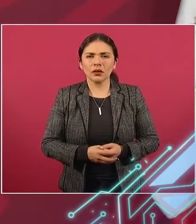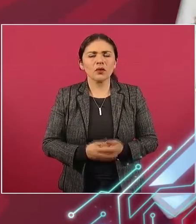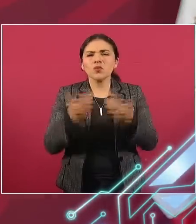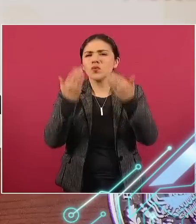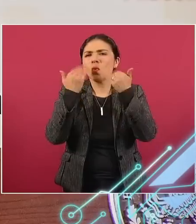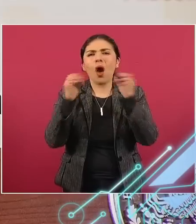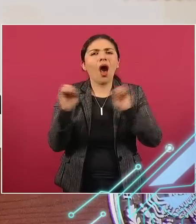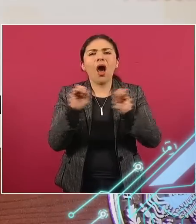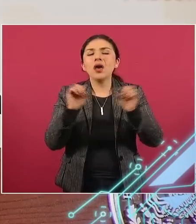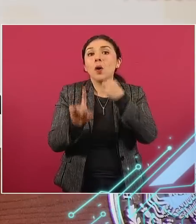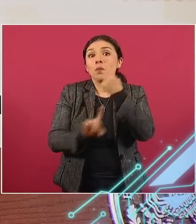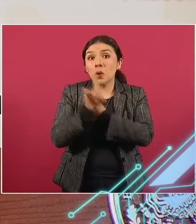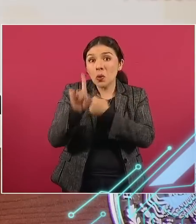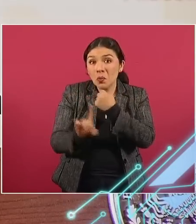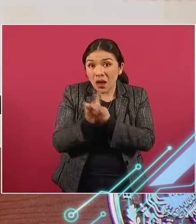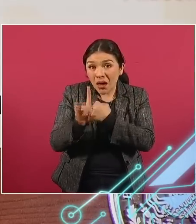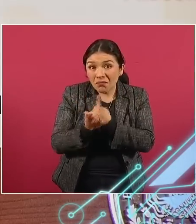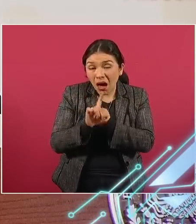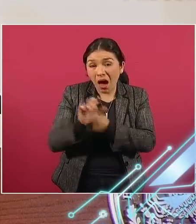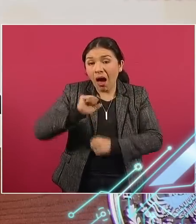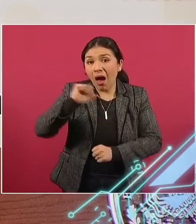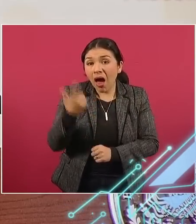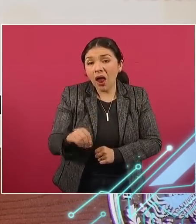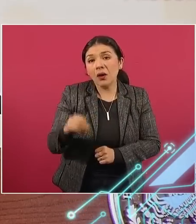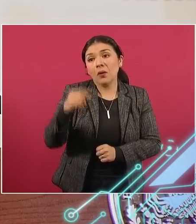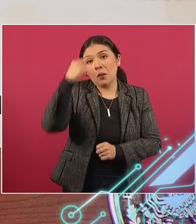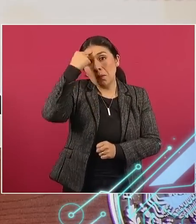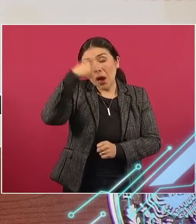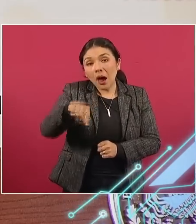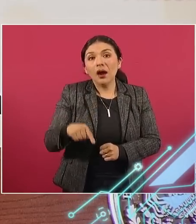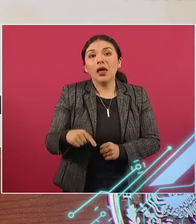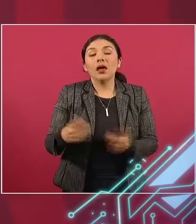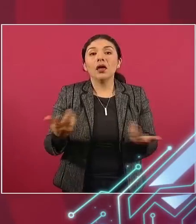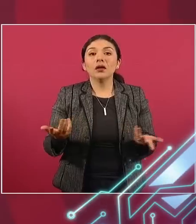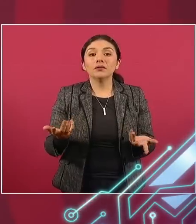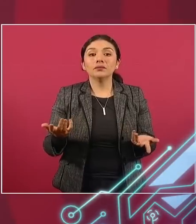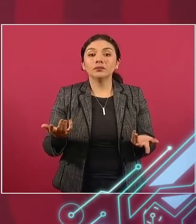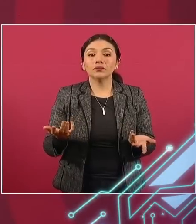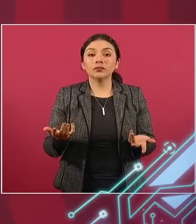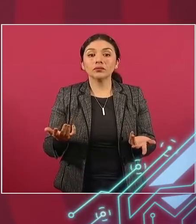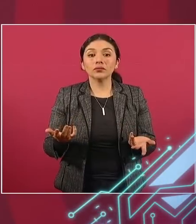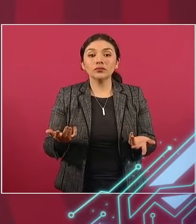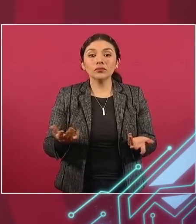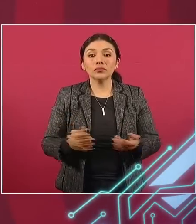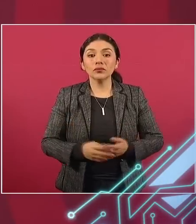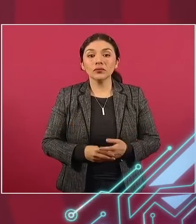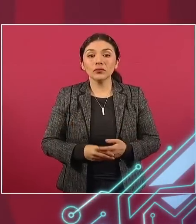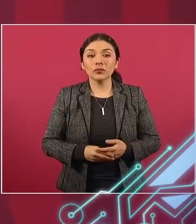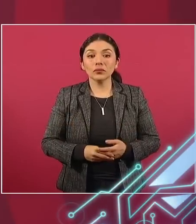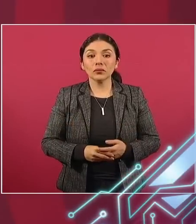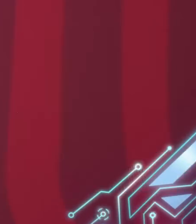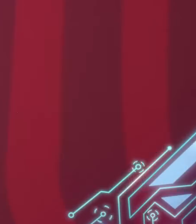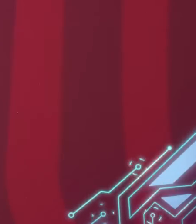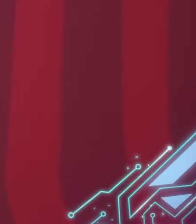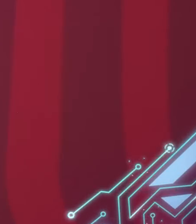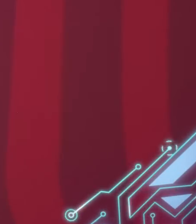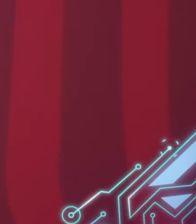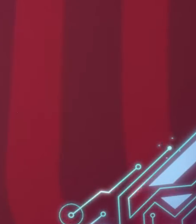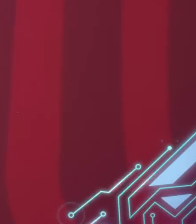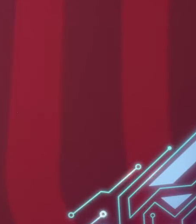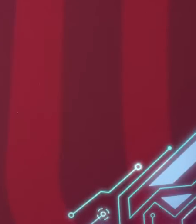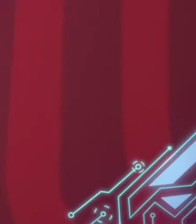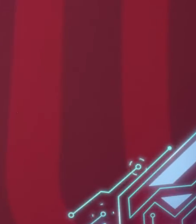problema para que se